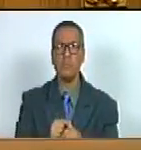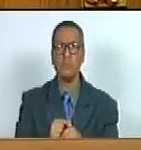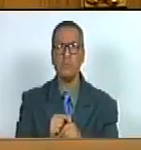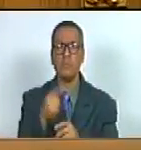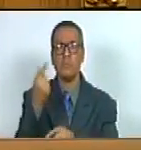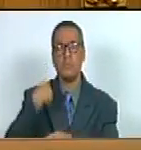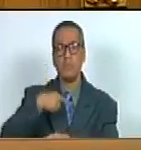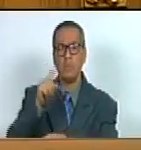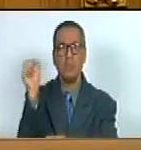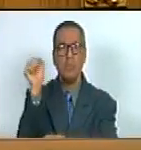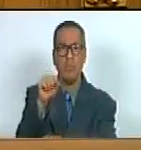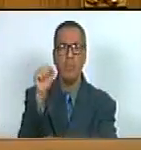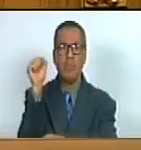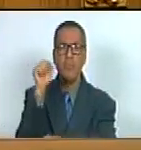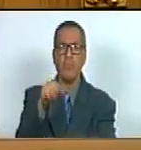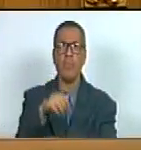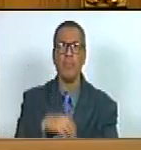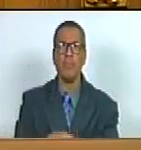trastorno autista